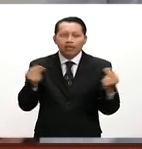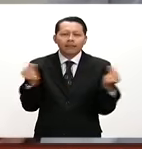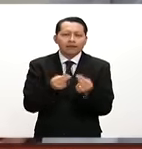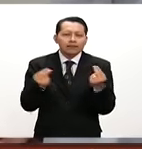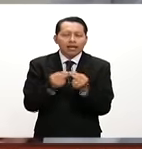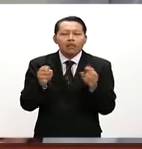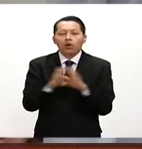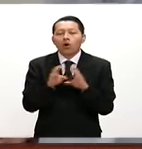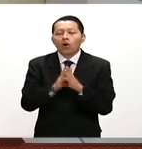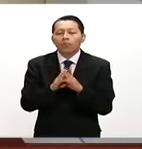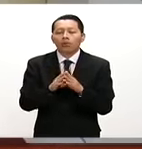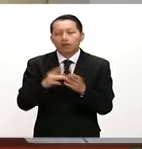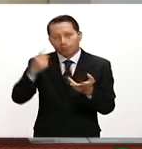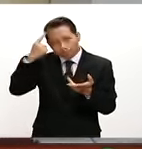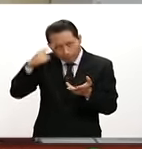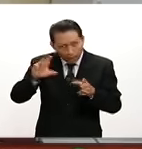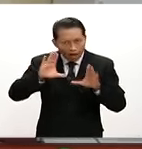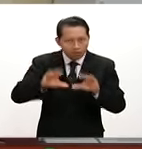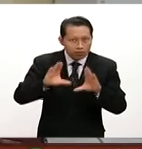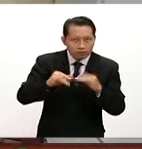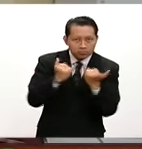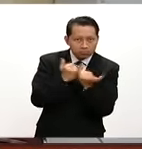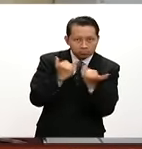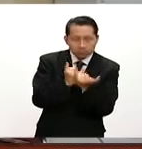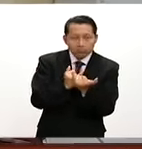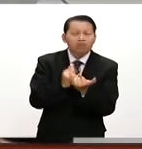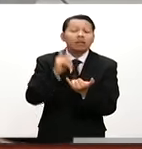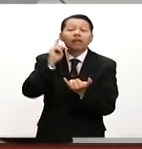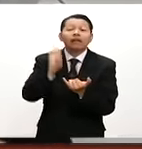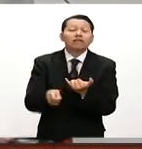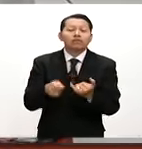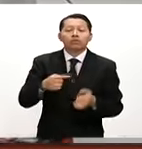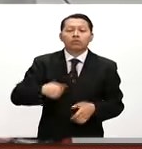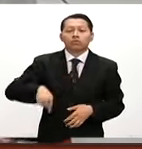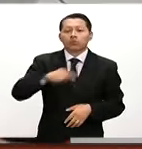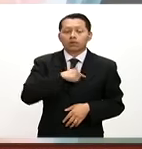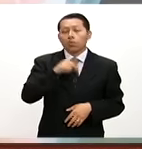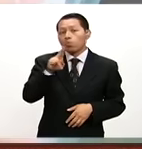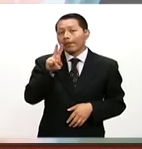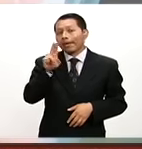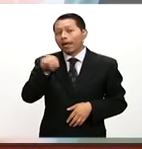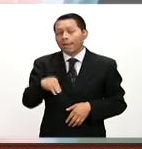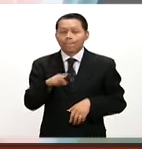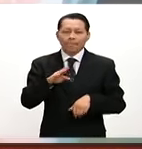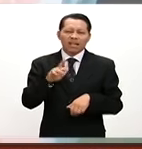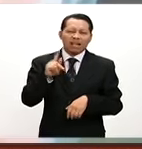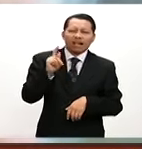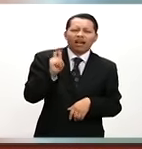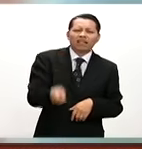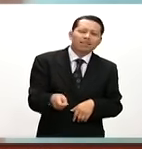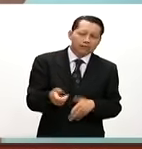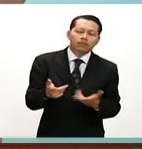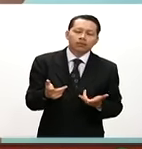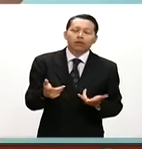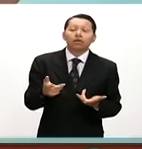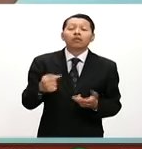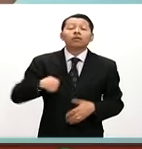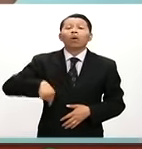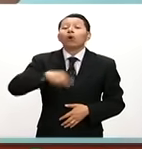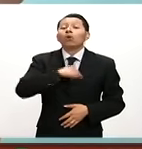para la formación. El diferencial que nosotros podemos tener es que en el país nosotros